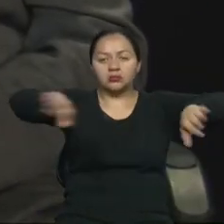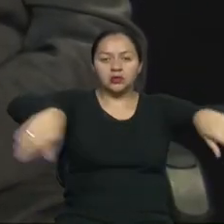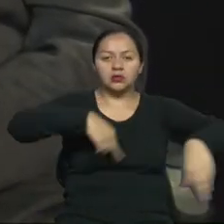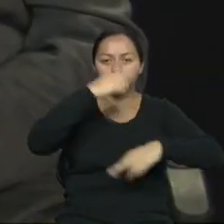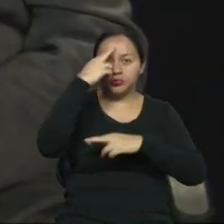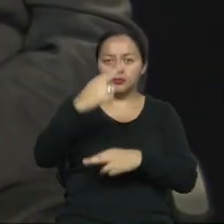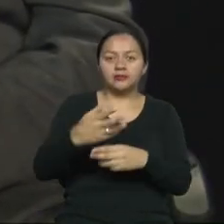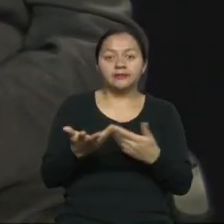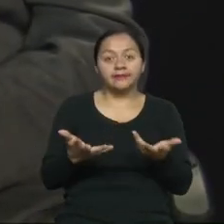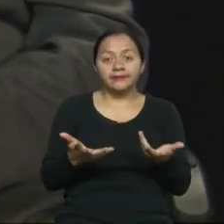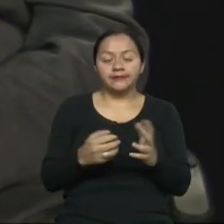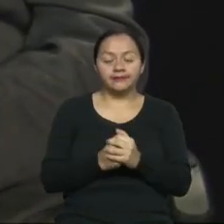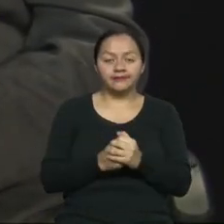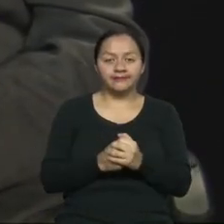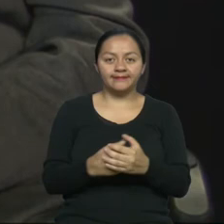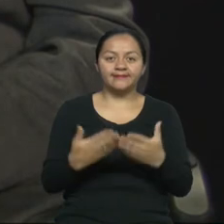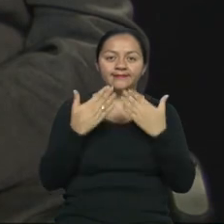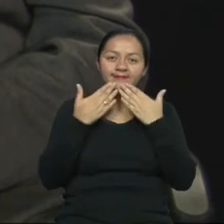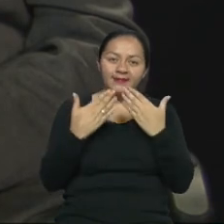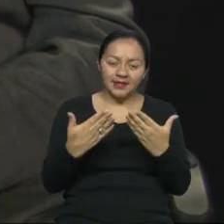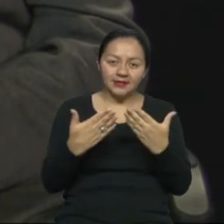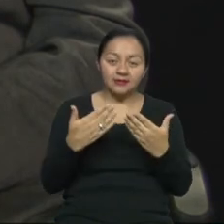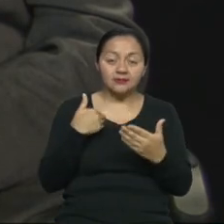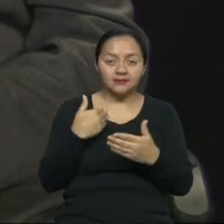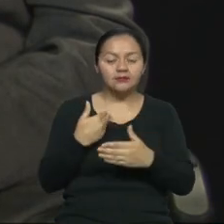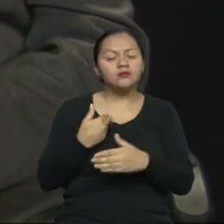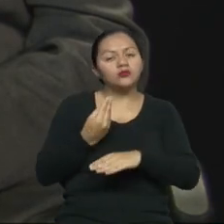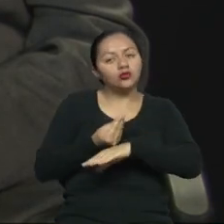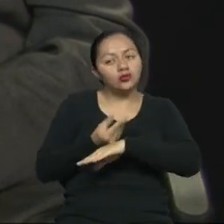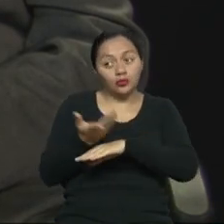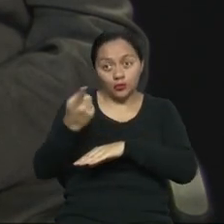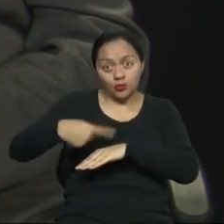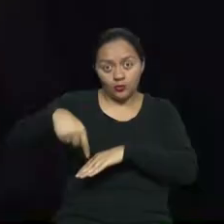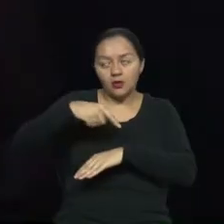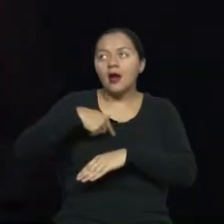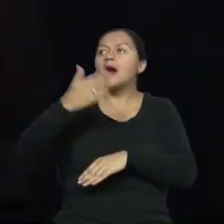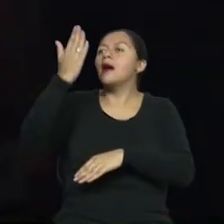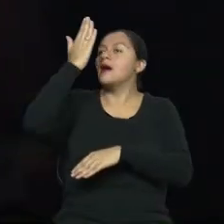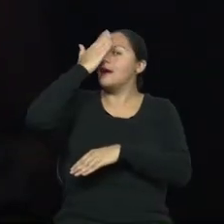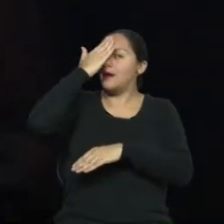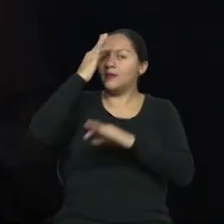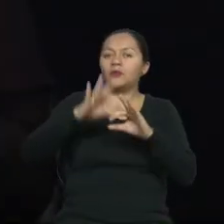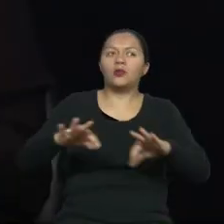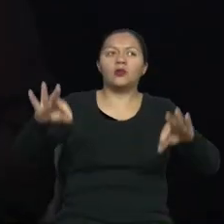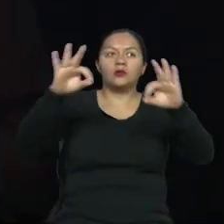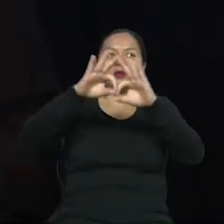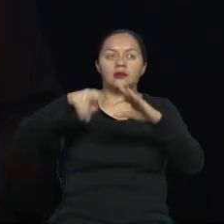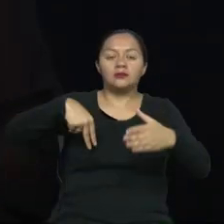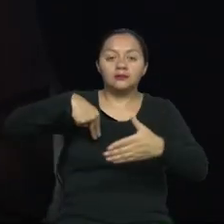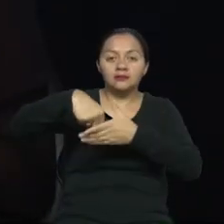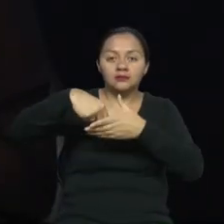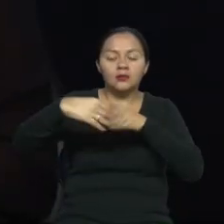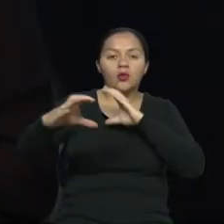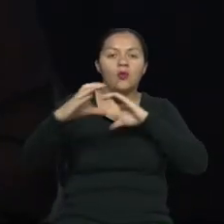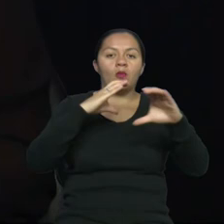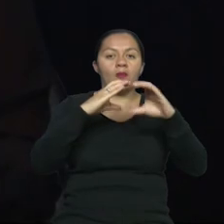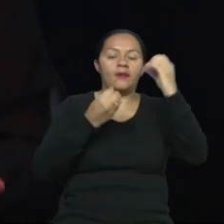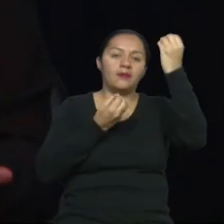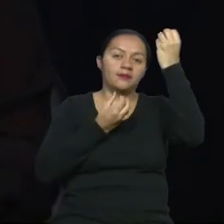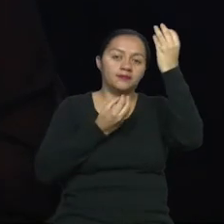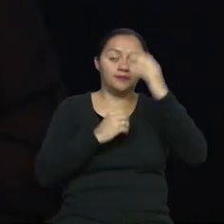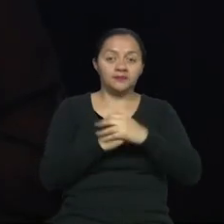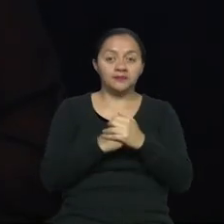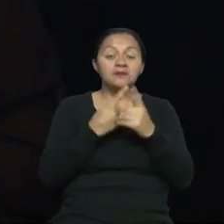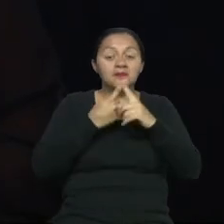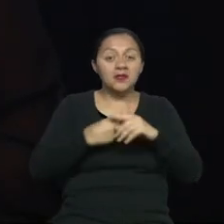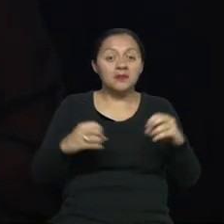adecuado de los mismos. Muchas gracias, Carlos. Nos ha recordado la importancia de vencer las barreras físicas de comunicación e información. Pero